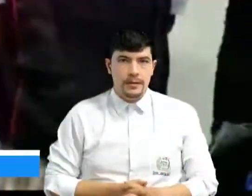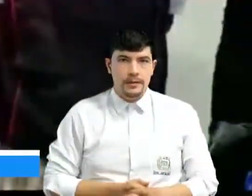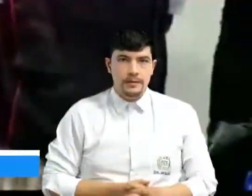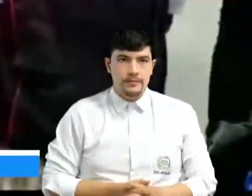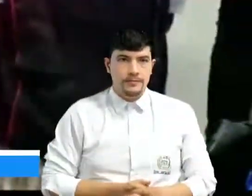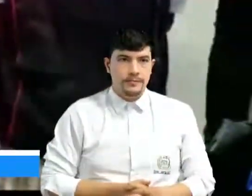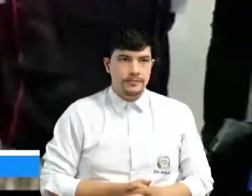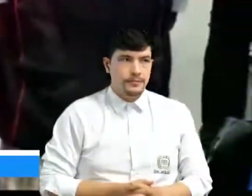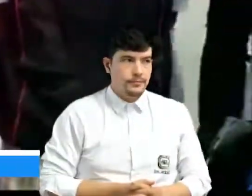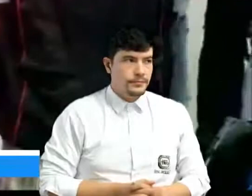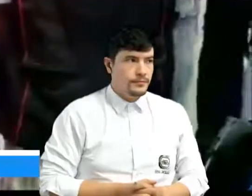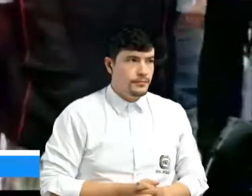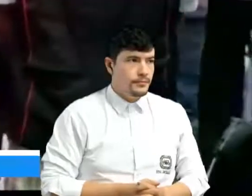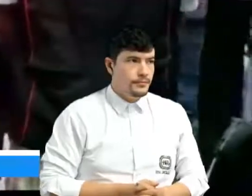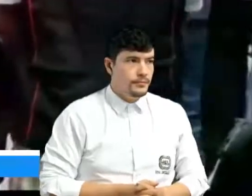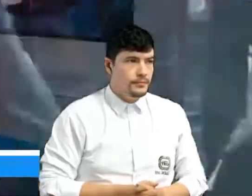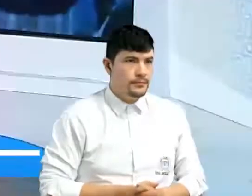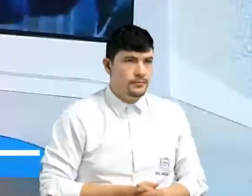de un esquino.